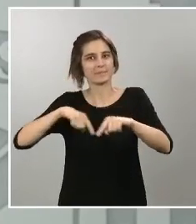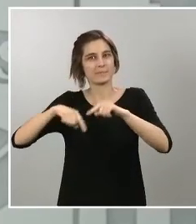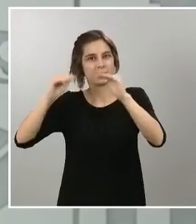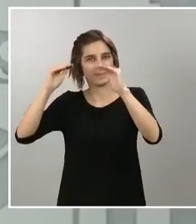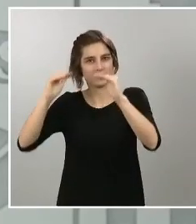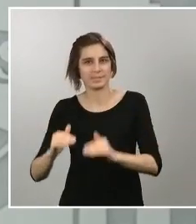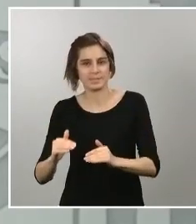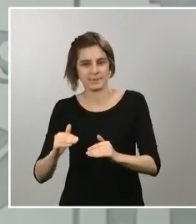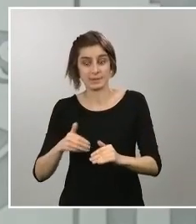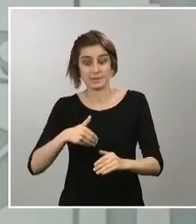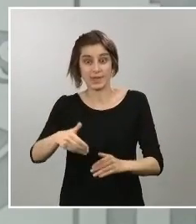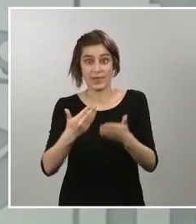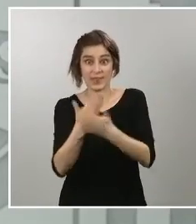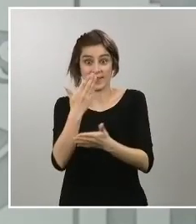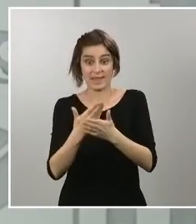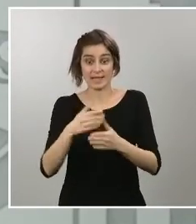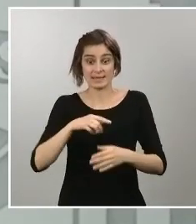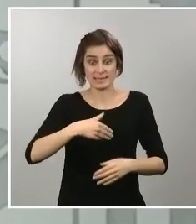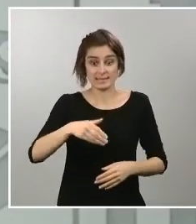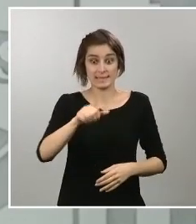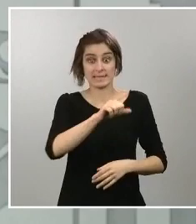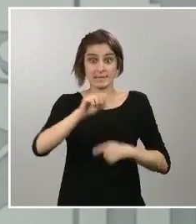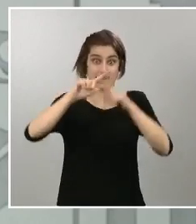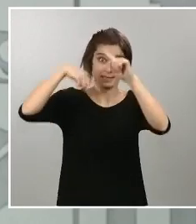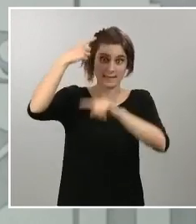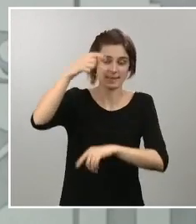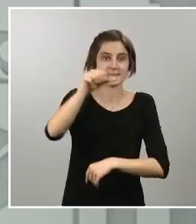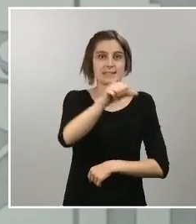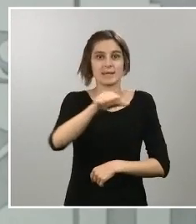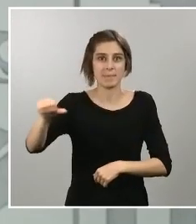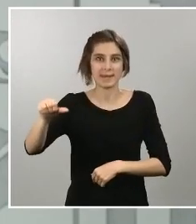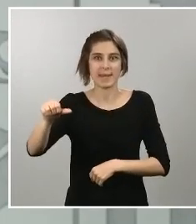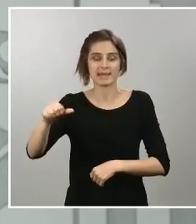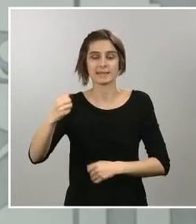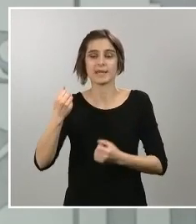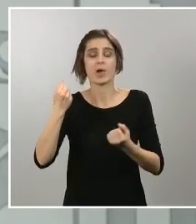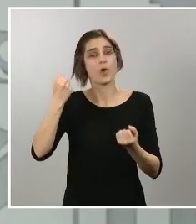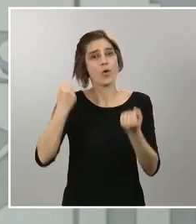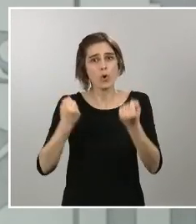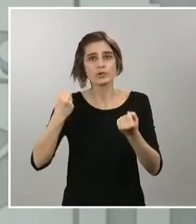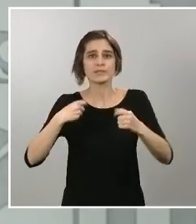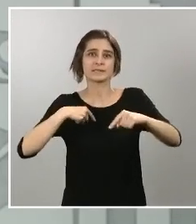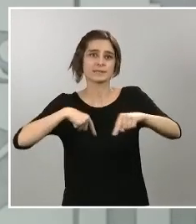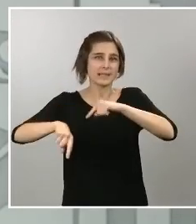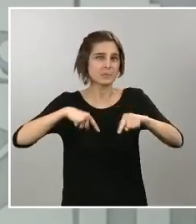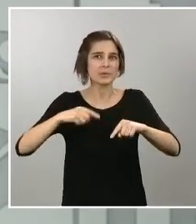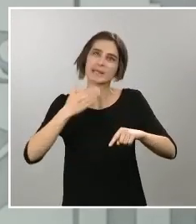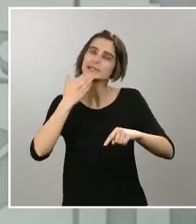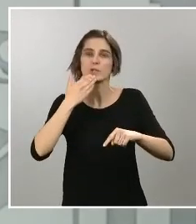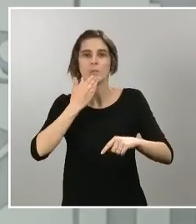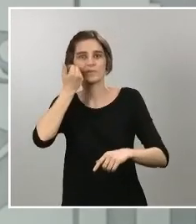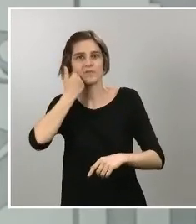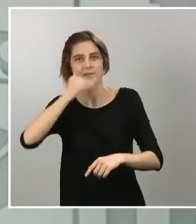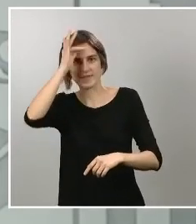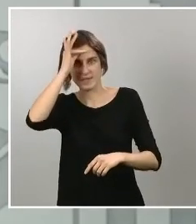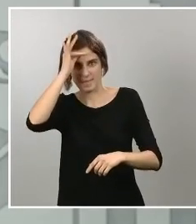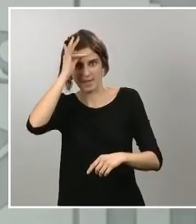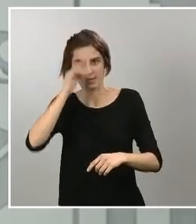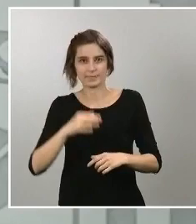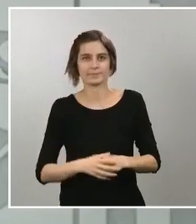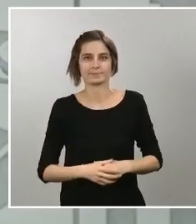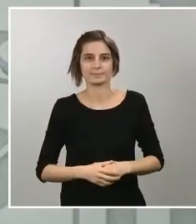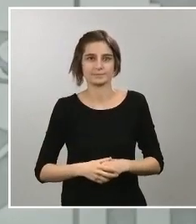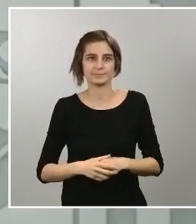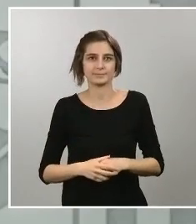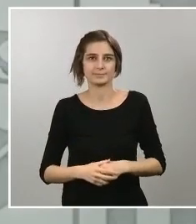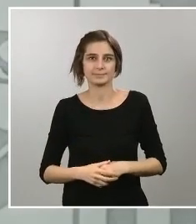que tenemos habitualmente durante un fin de semana de estos en los que los ciudadanos se han encontrado confinados. De hecho, el